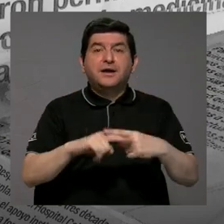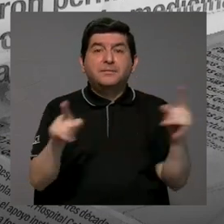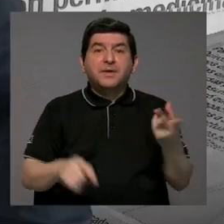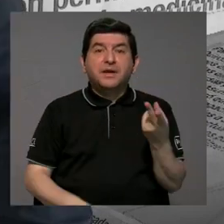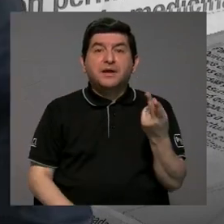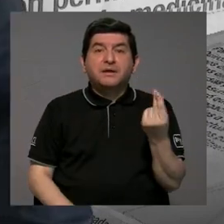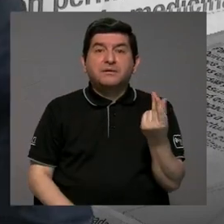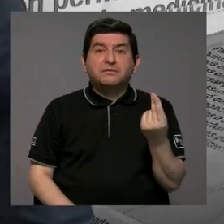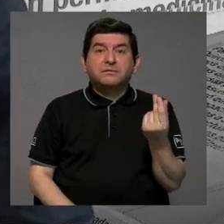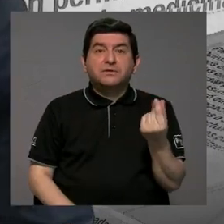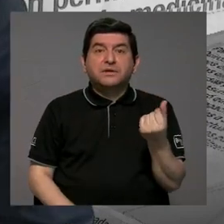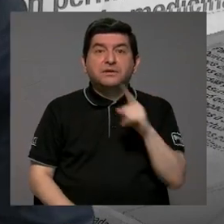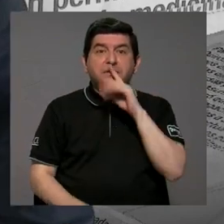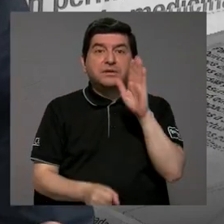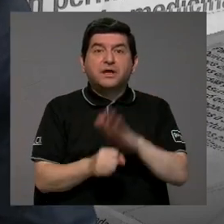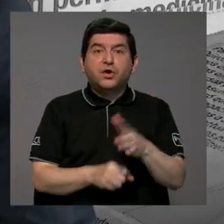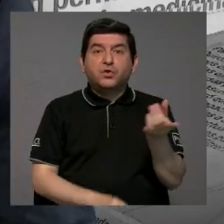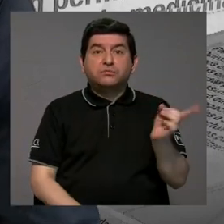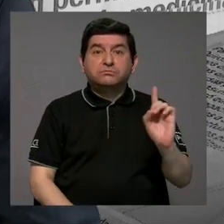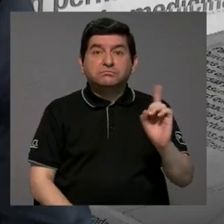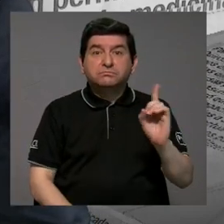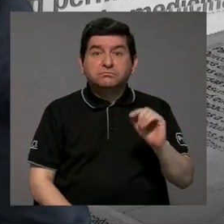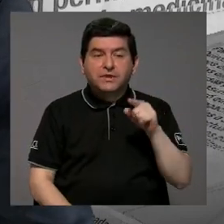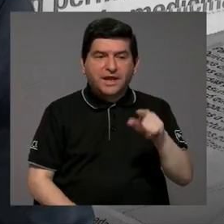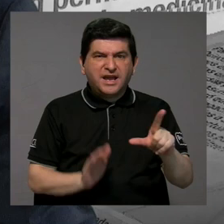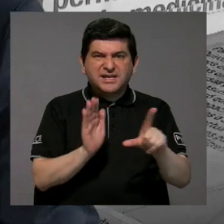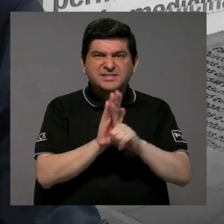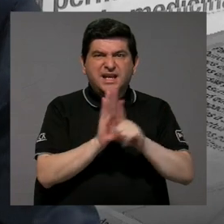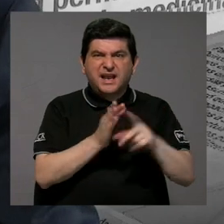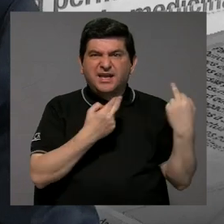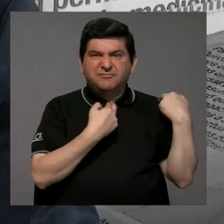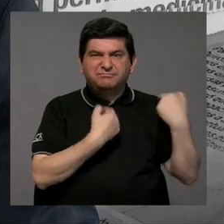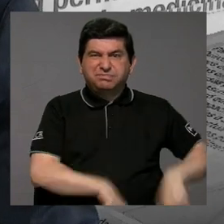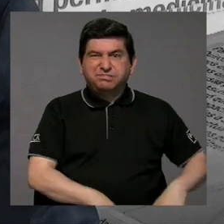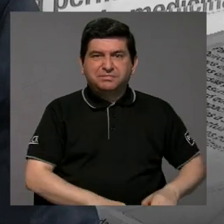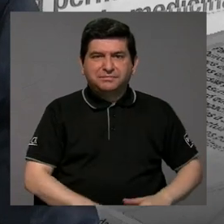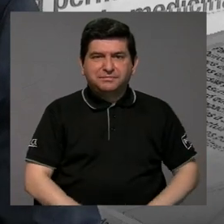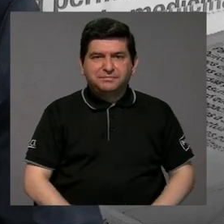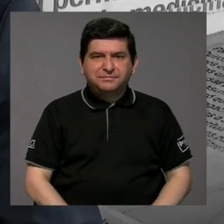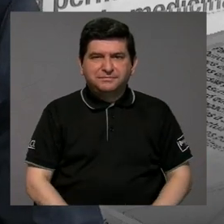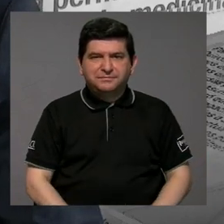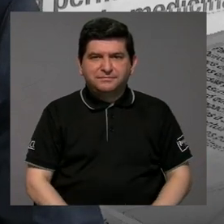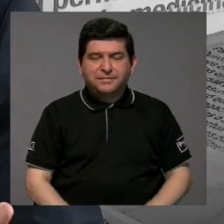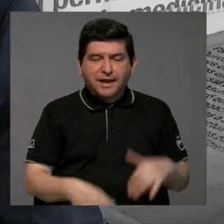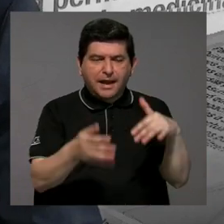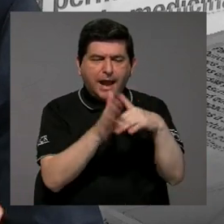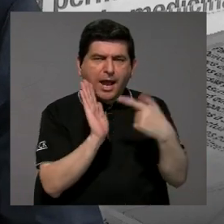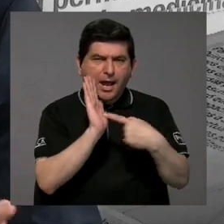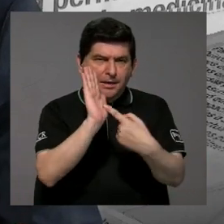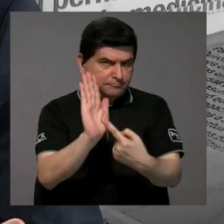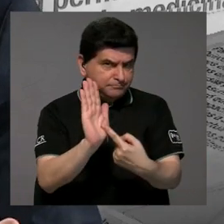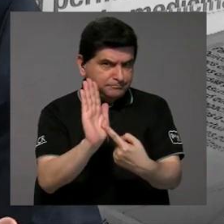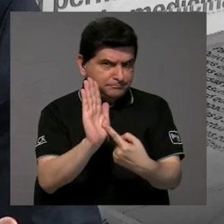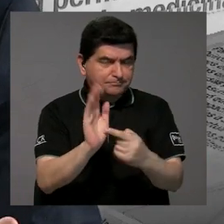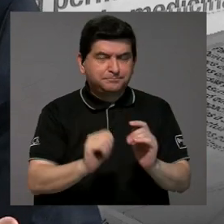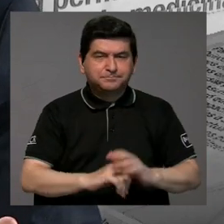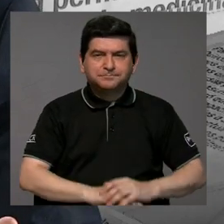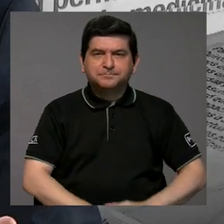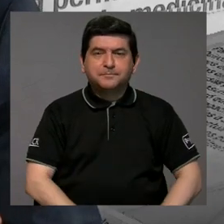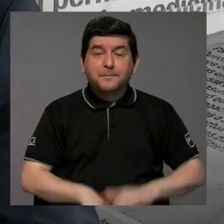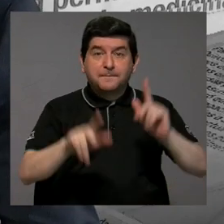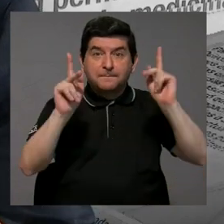pero ¿de dónde sale la plata para cumplirlos? Eso es legislación irresponsable. Bueno, los estudios nos muestran que